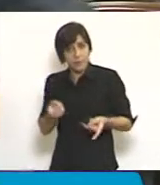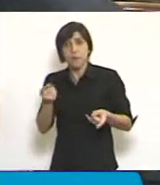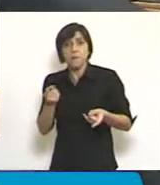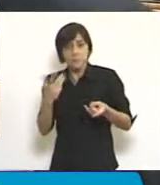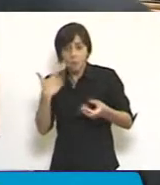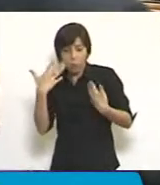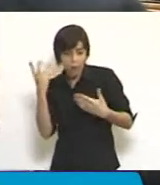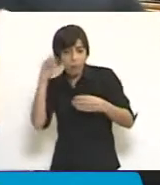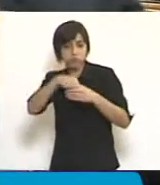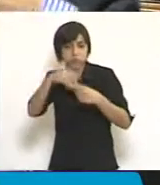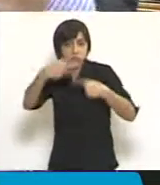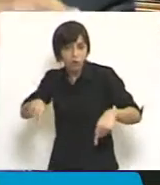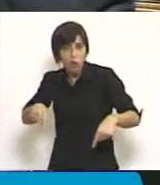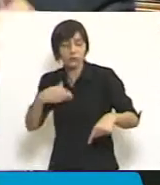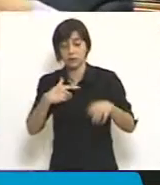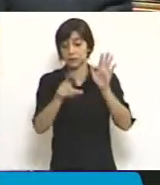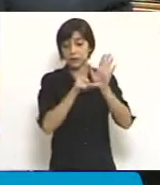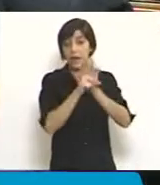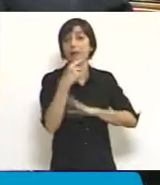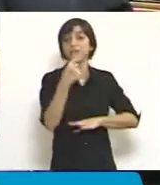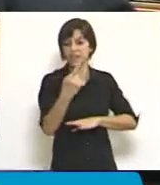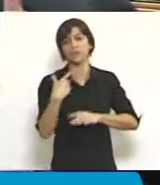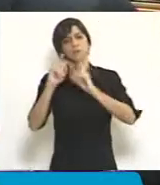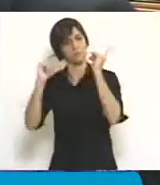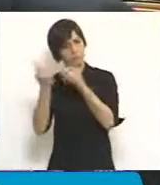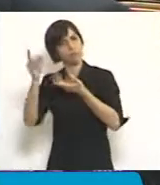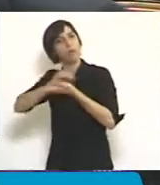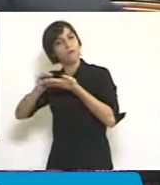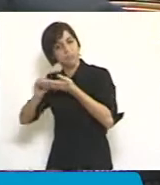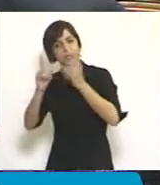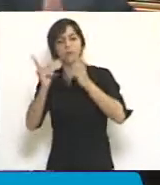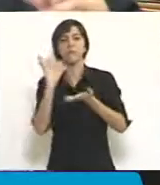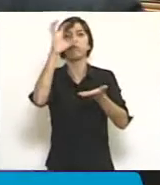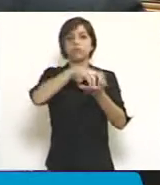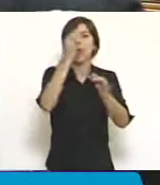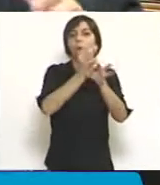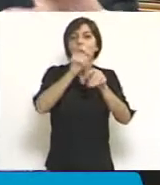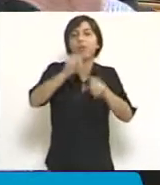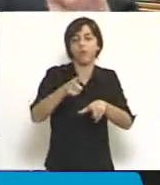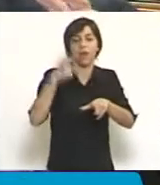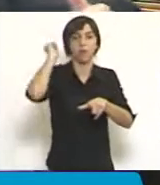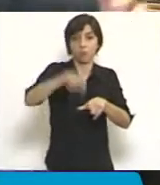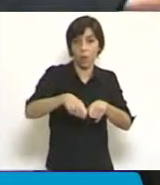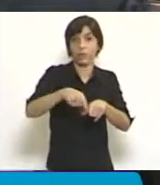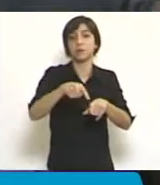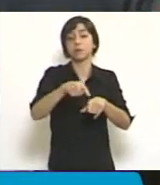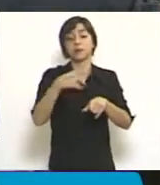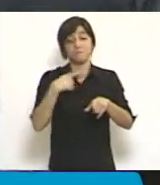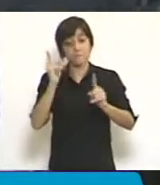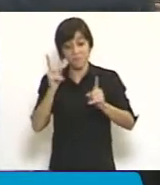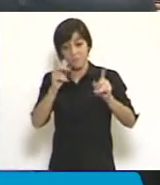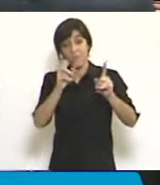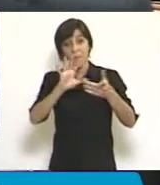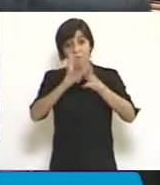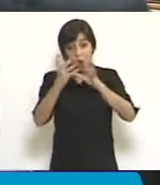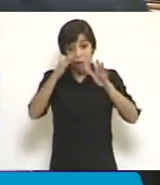la ley fija, además de las oficinas judiciales y los colegios de jueces, repite, calcada, la misma estructura